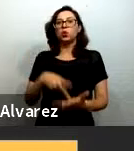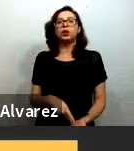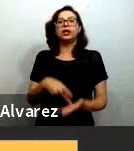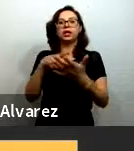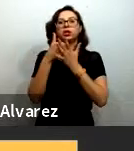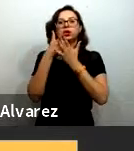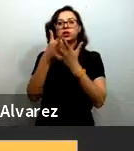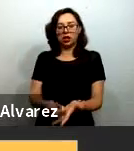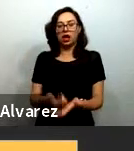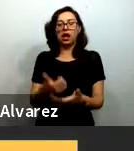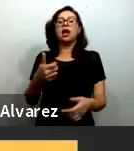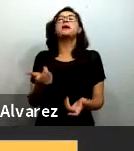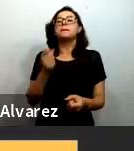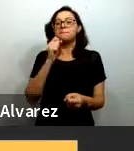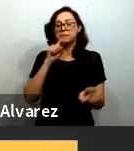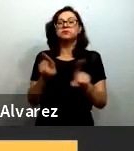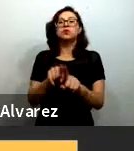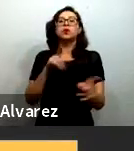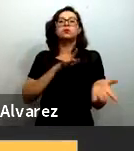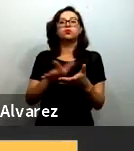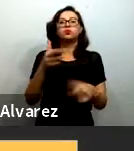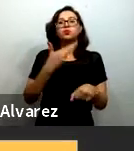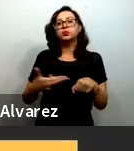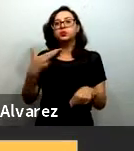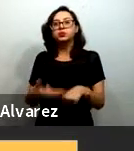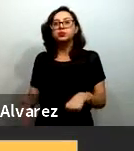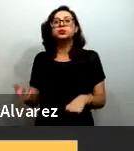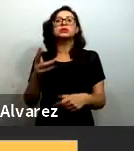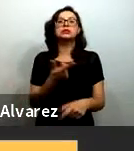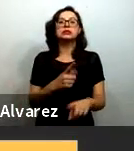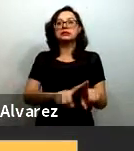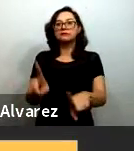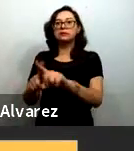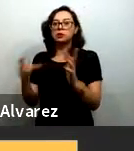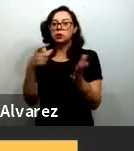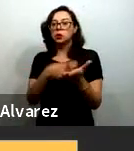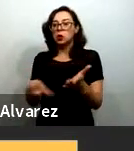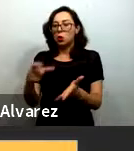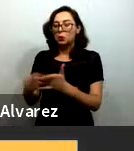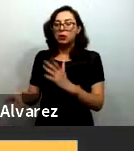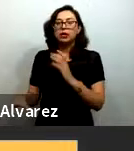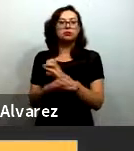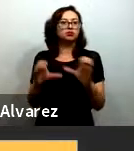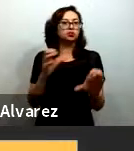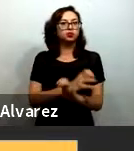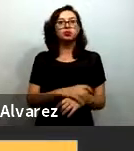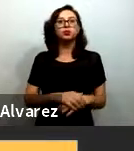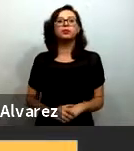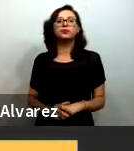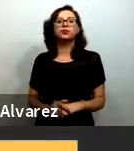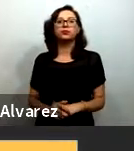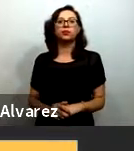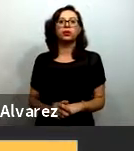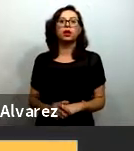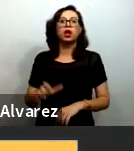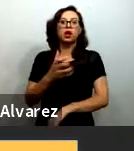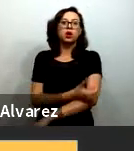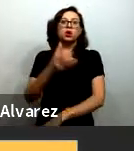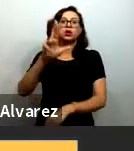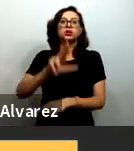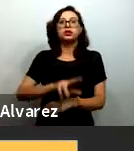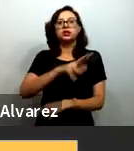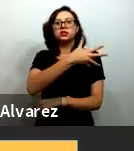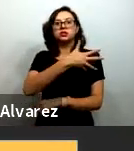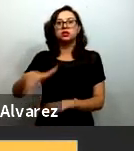operación administrativa la compra y distribución de insumos para la ejecución de esta iniciativa la coordinación general del pacto por la primera infancia que en este